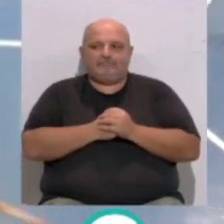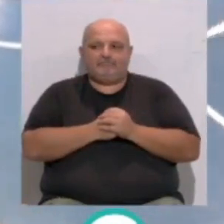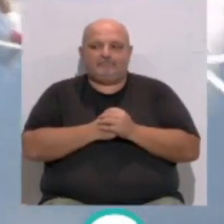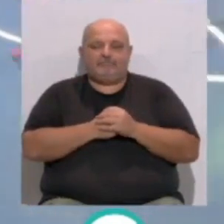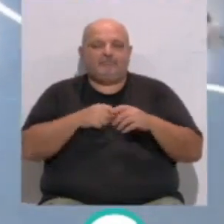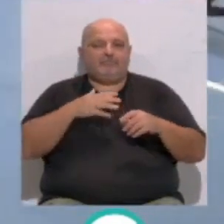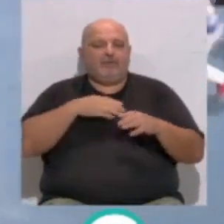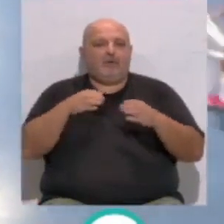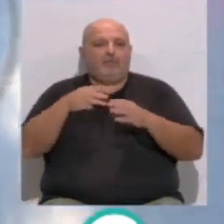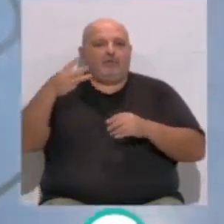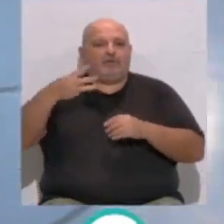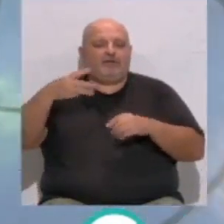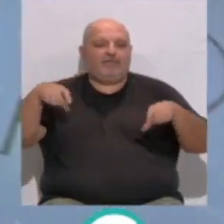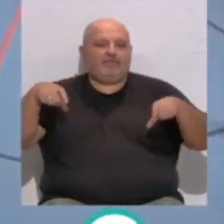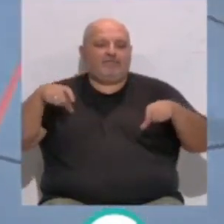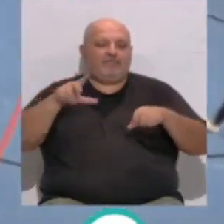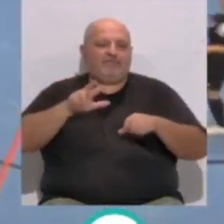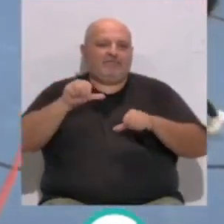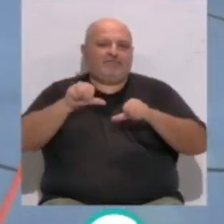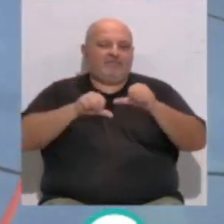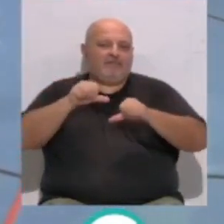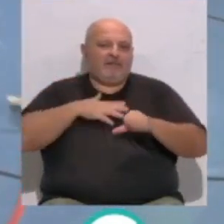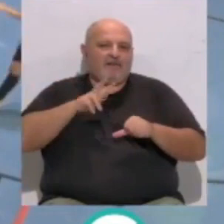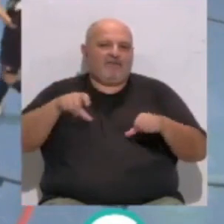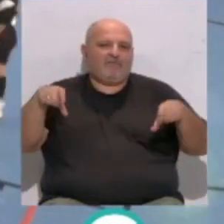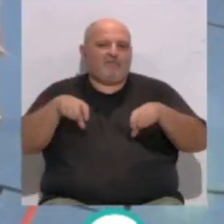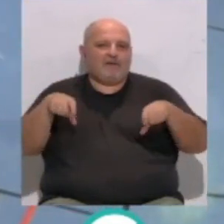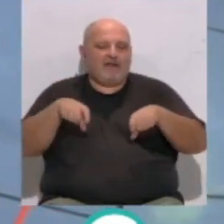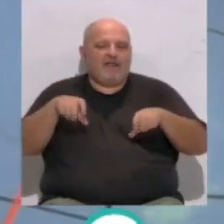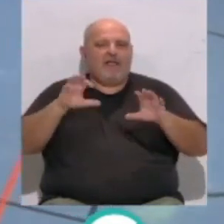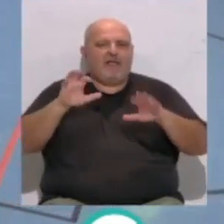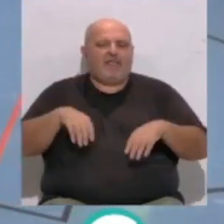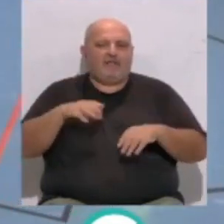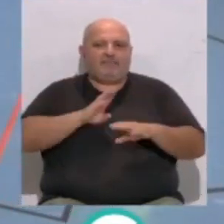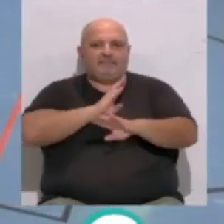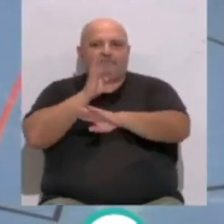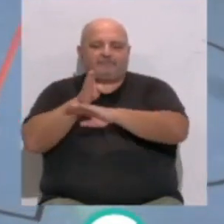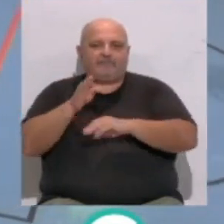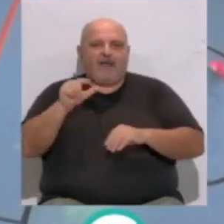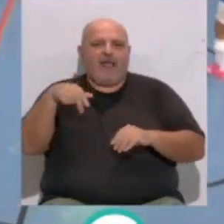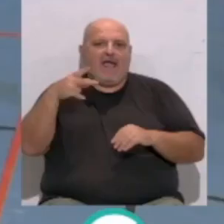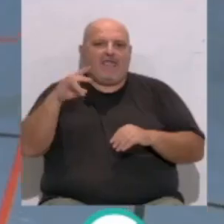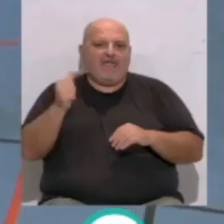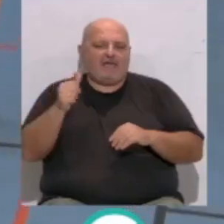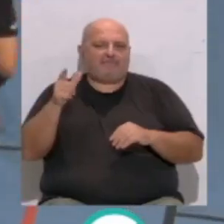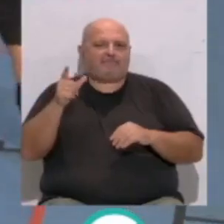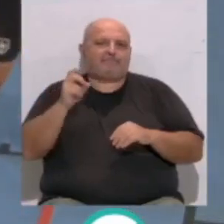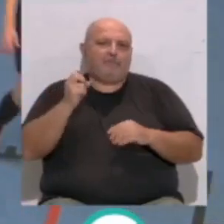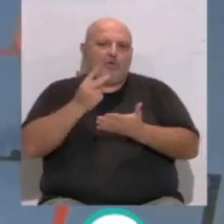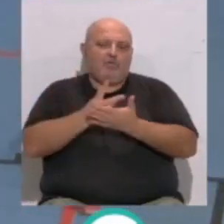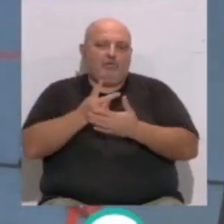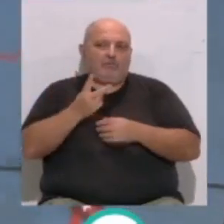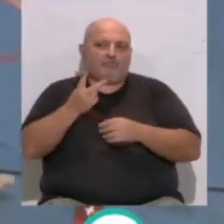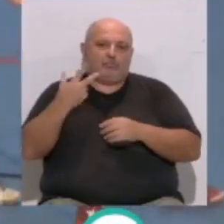Y en el grupo 3 de segunda división nacional femenina de fútbol, Sala, el Cádiz visitará a la Algaida. Nuevo compromiso de